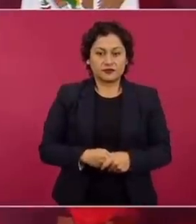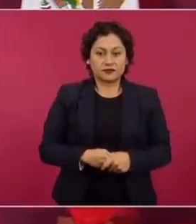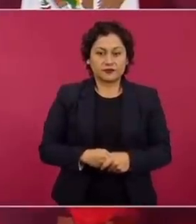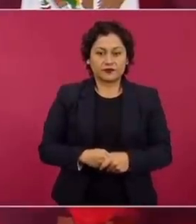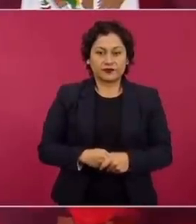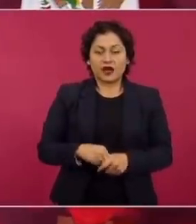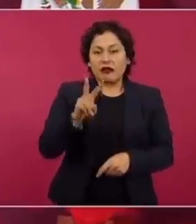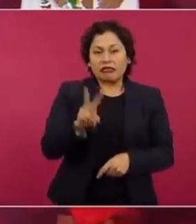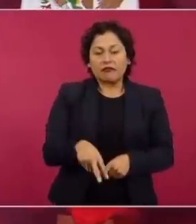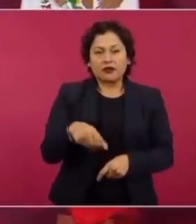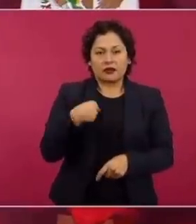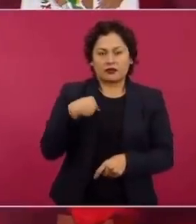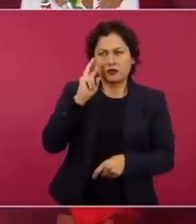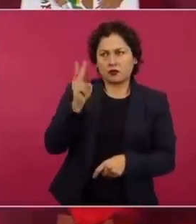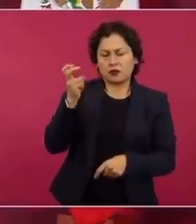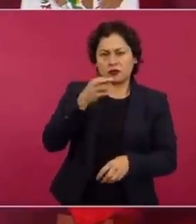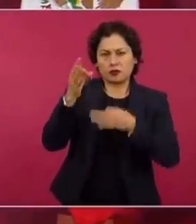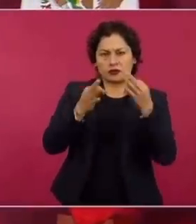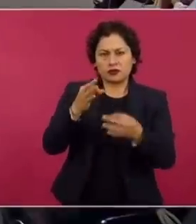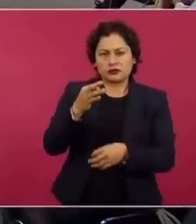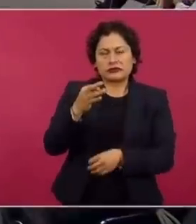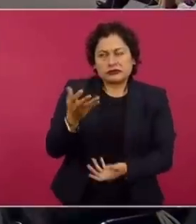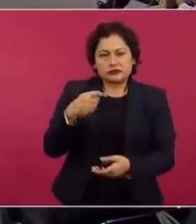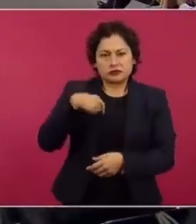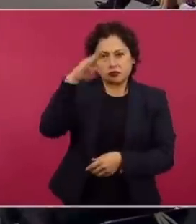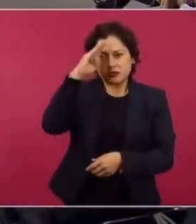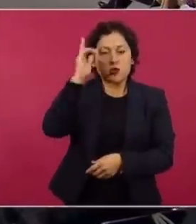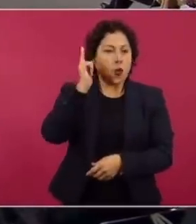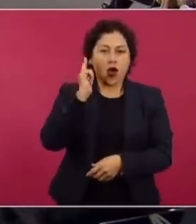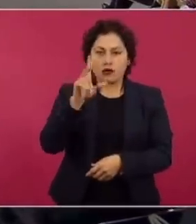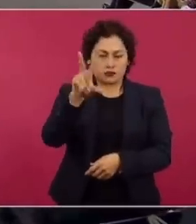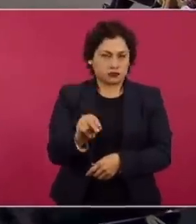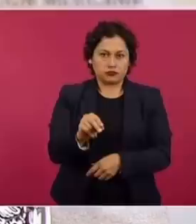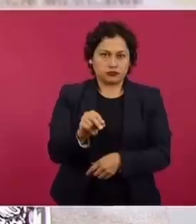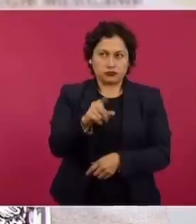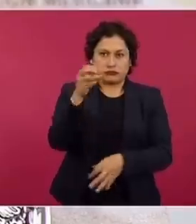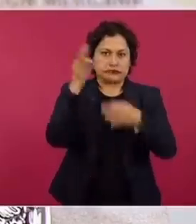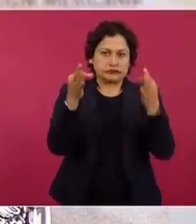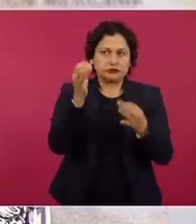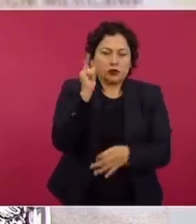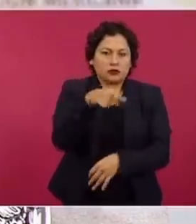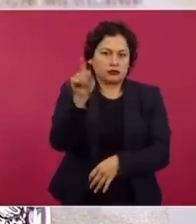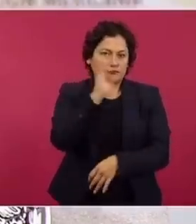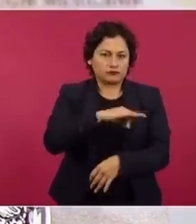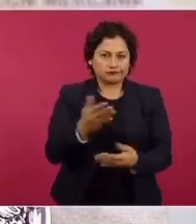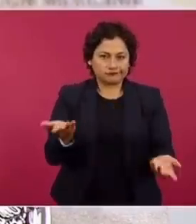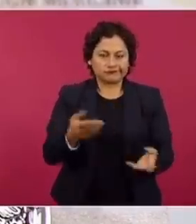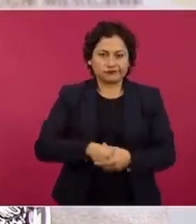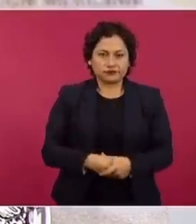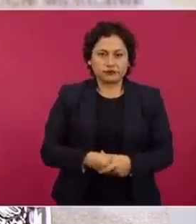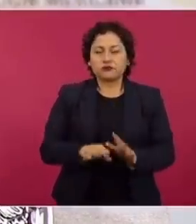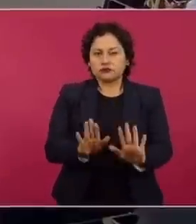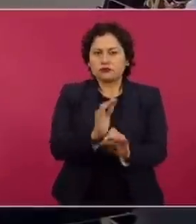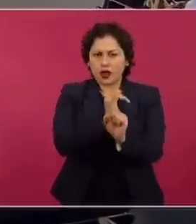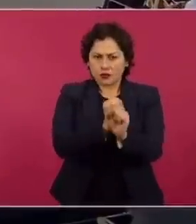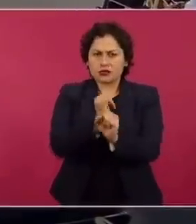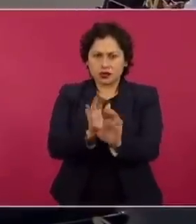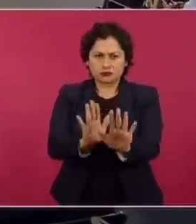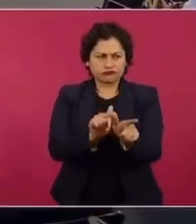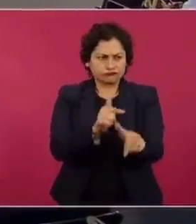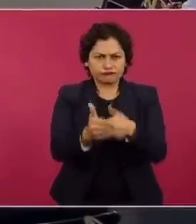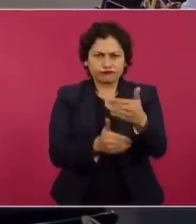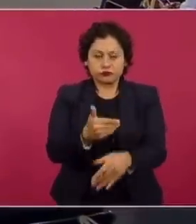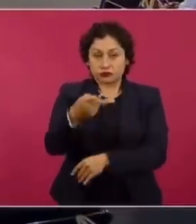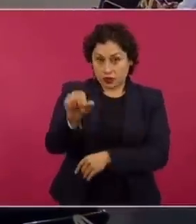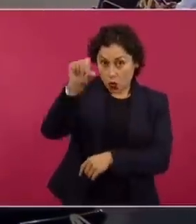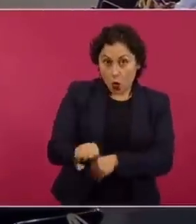Deseo con toda mi alma que no sea como ellos lo están dando a conocer. Entonces, se está haciendo la investigación, pero